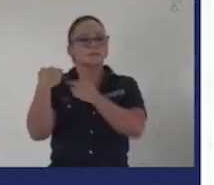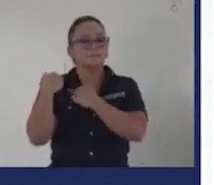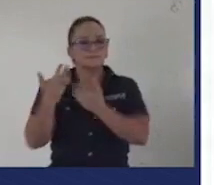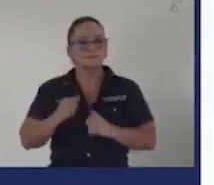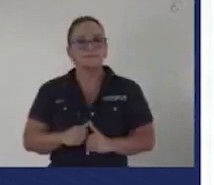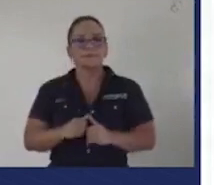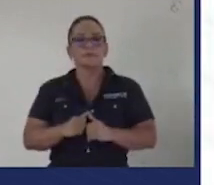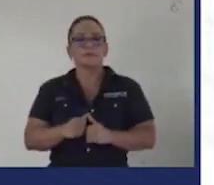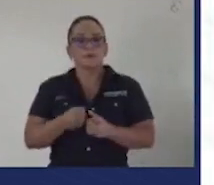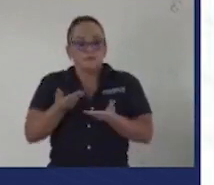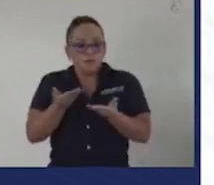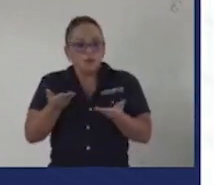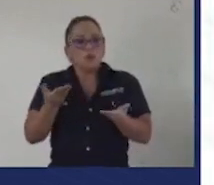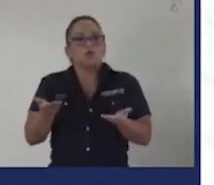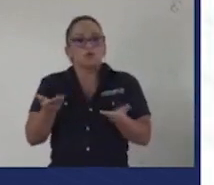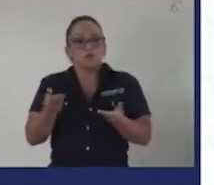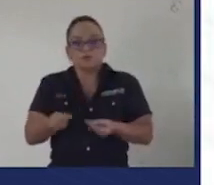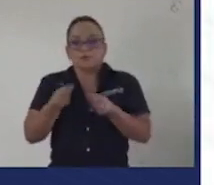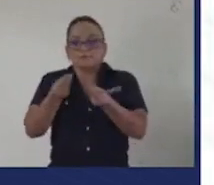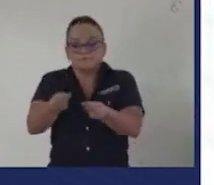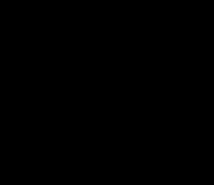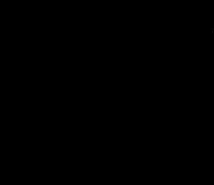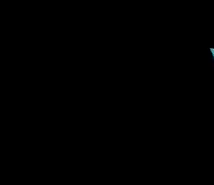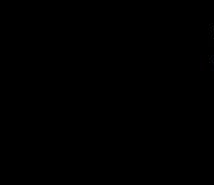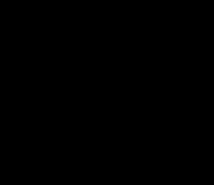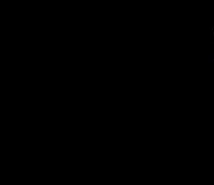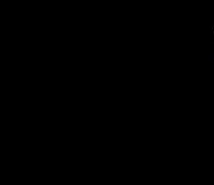recursos para la compensación ambiental.